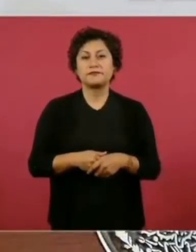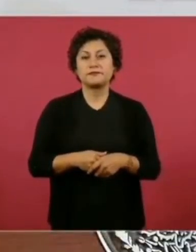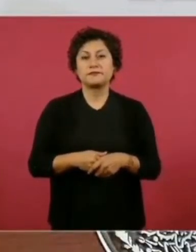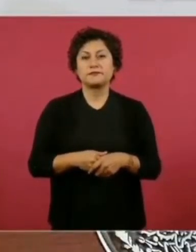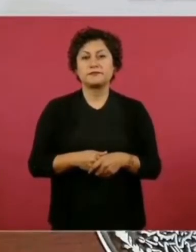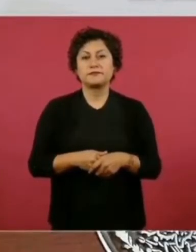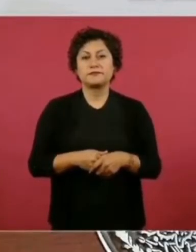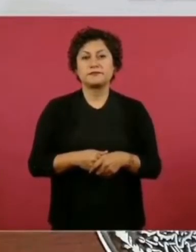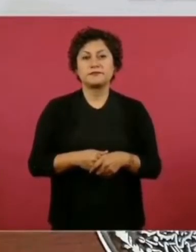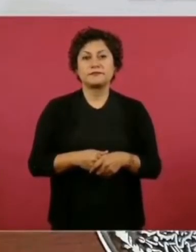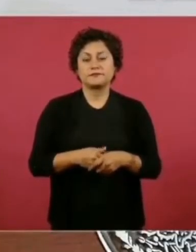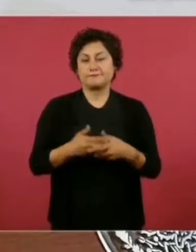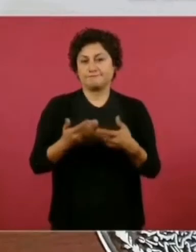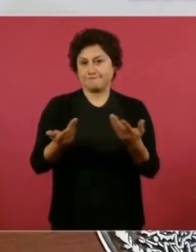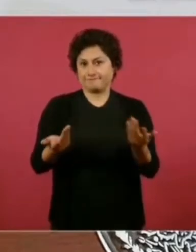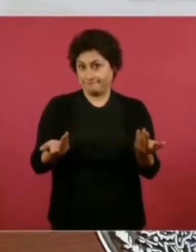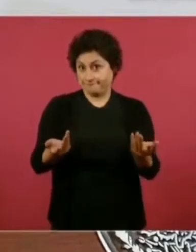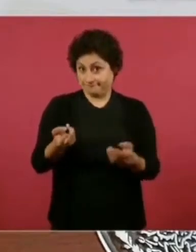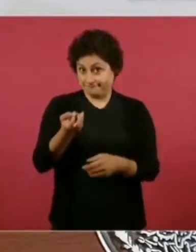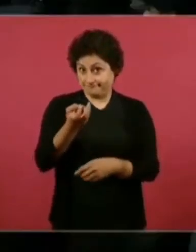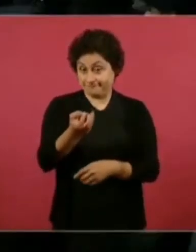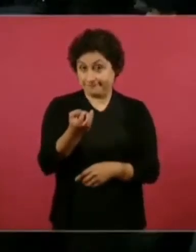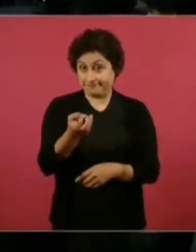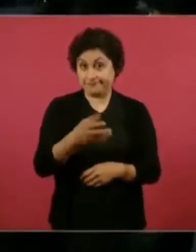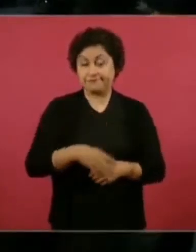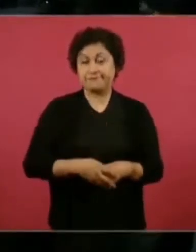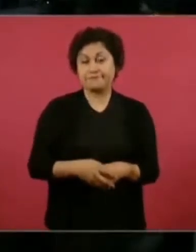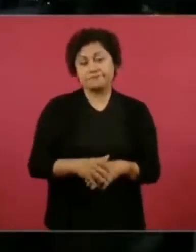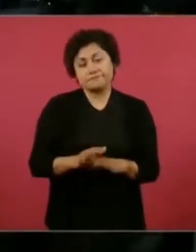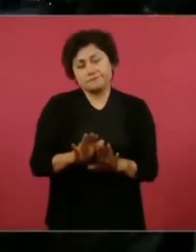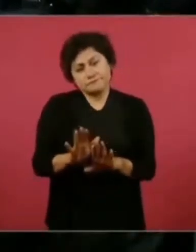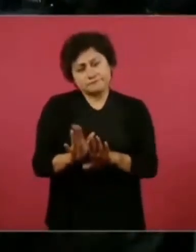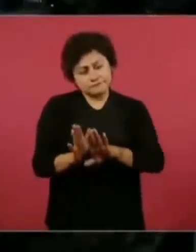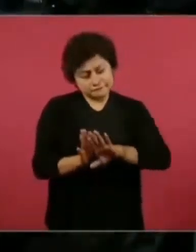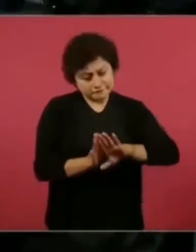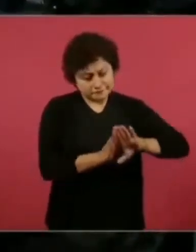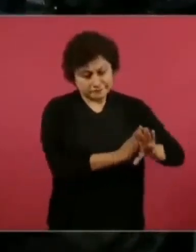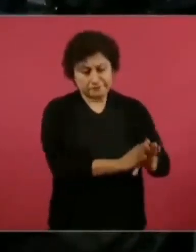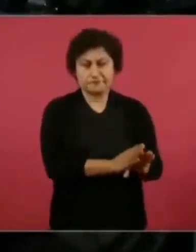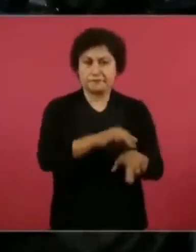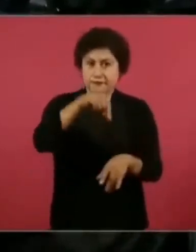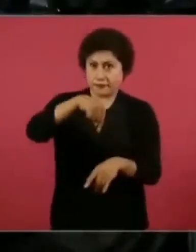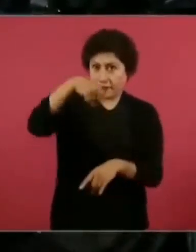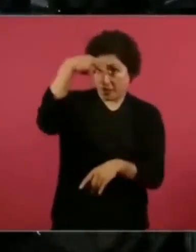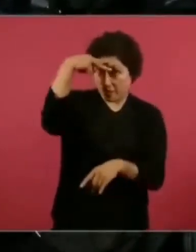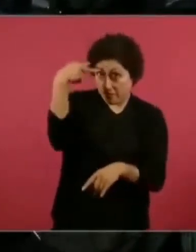Entonces, nosotros tenemos que cuidar eso.